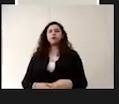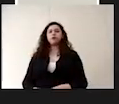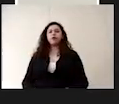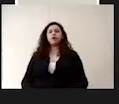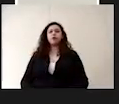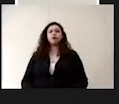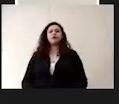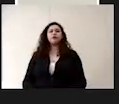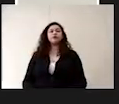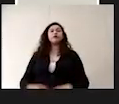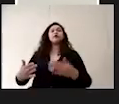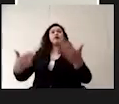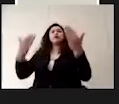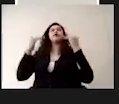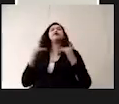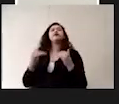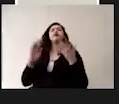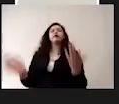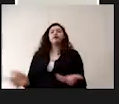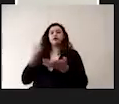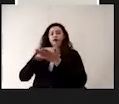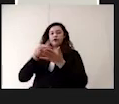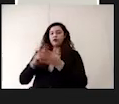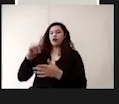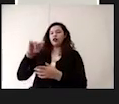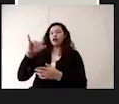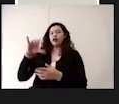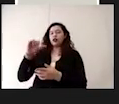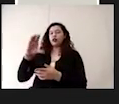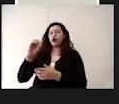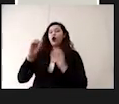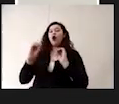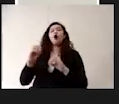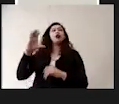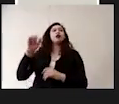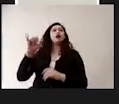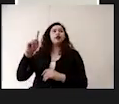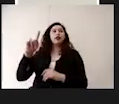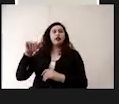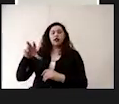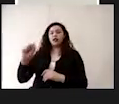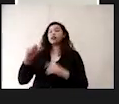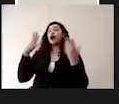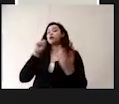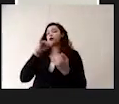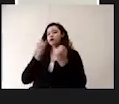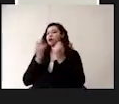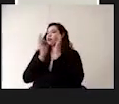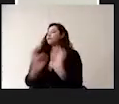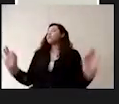Pasando al siguiente punto, que es la limpieza de tinacos y o cisternas, es un punto también muy importante.